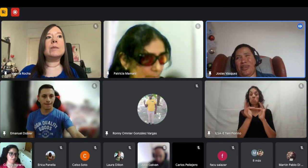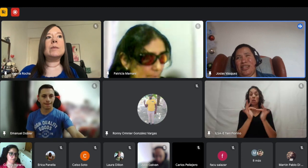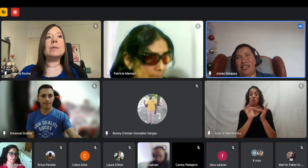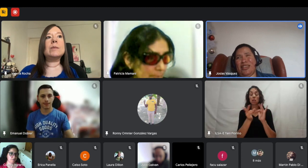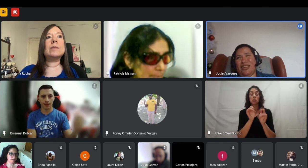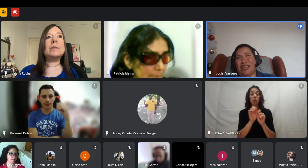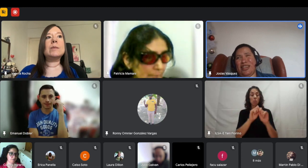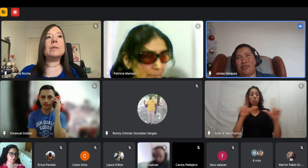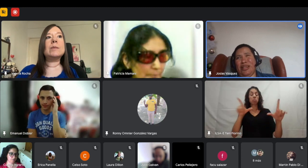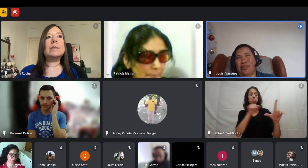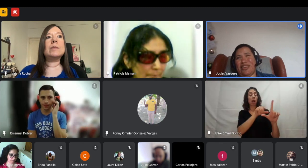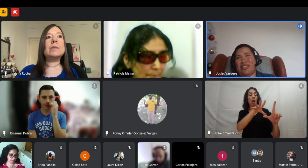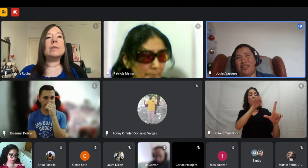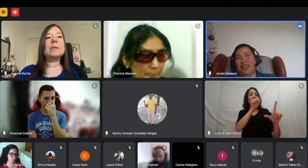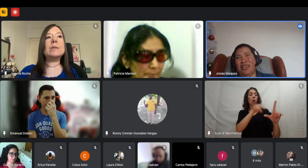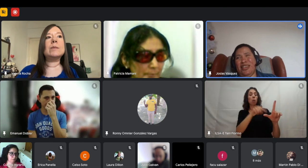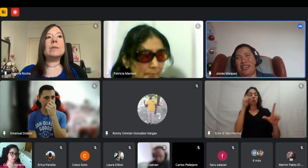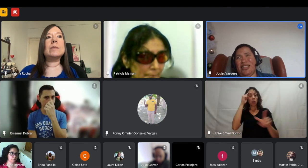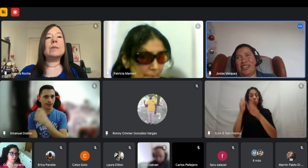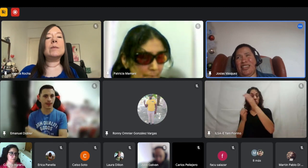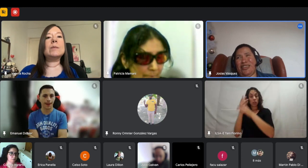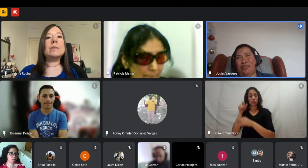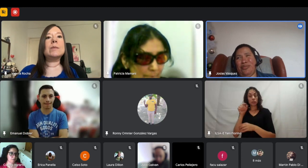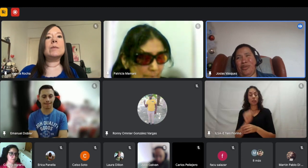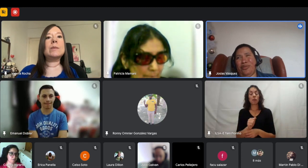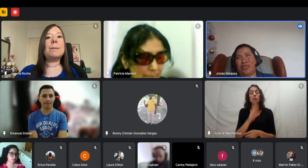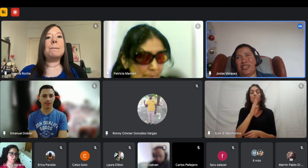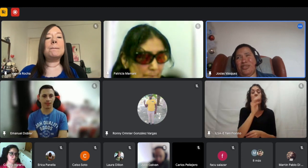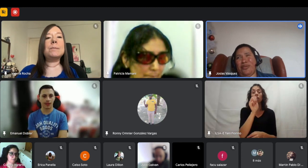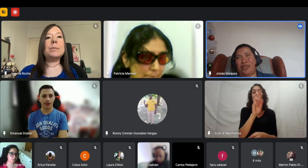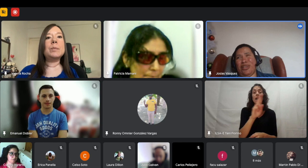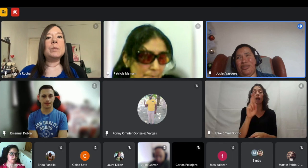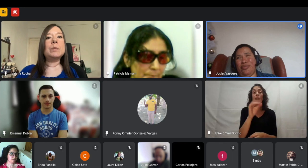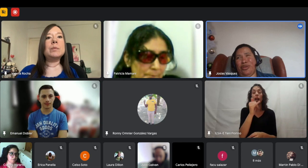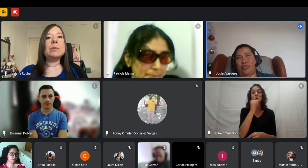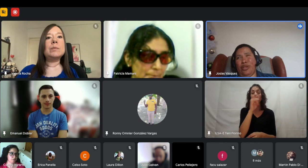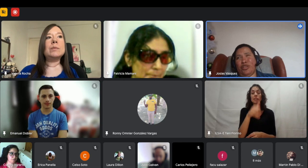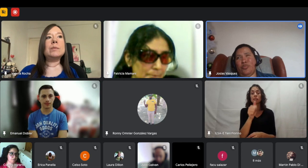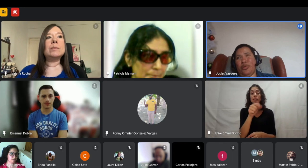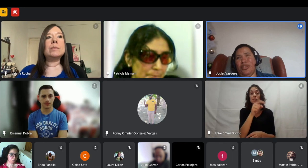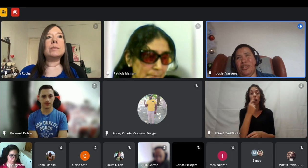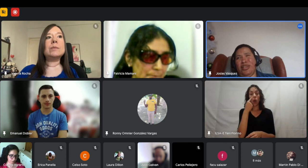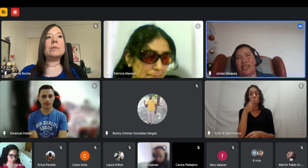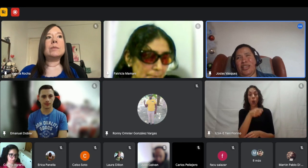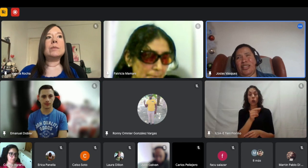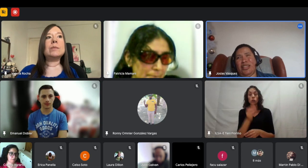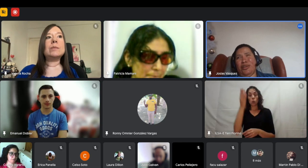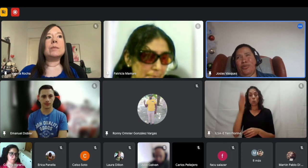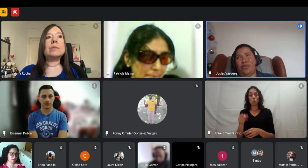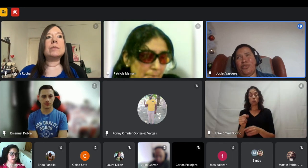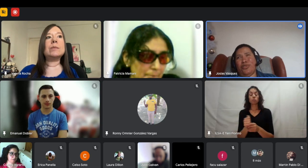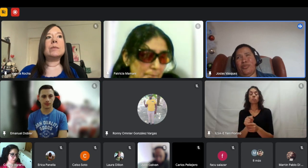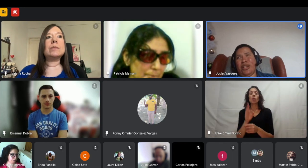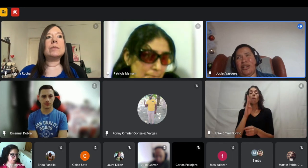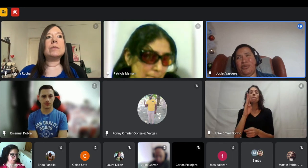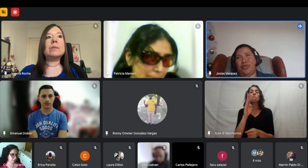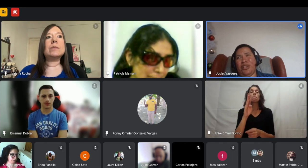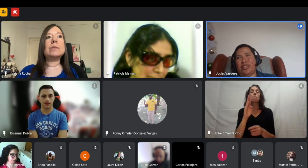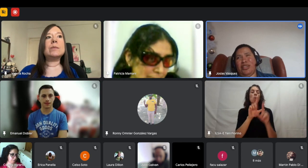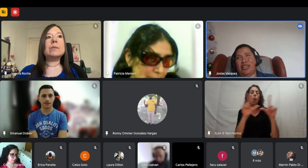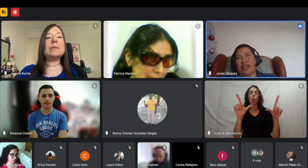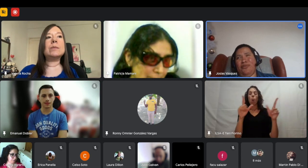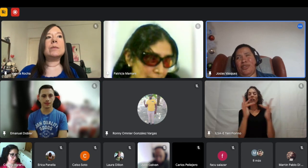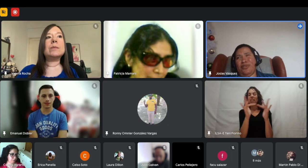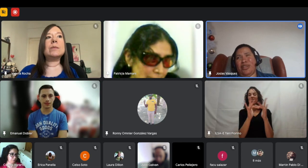que fue también mentor en integrarte que es miguel barraza él tenía un o no sé si todavía lo tiene un blog en blogspot y tenía un curso